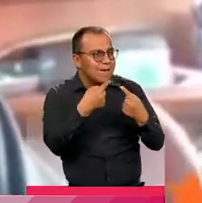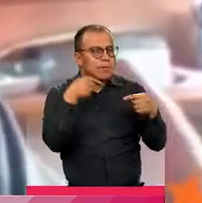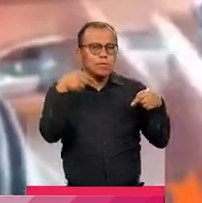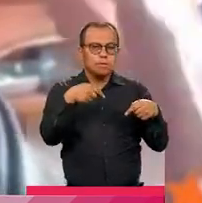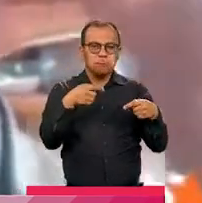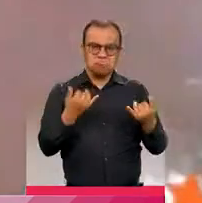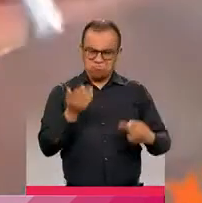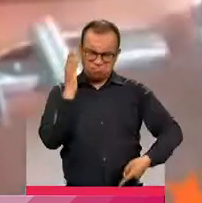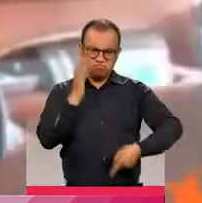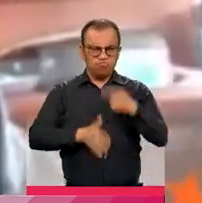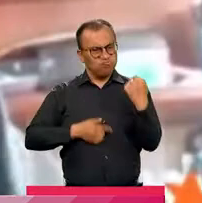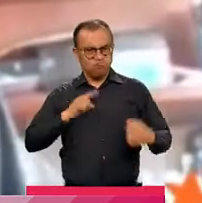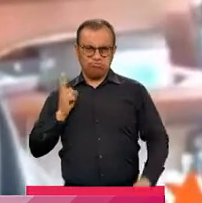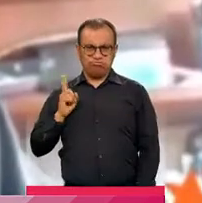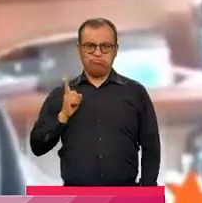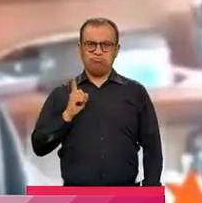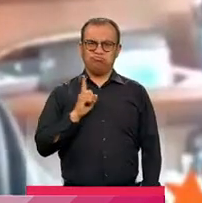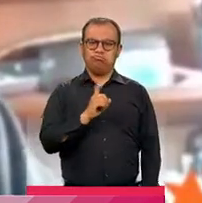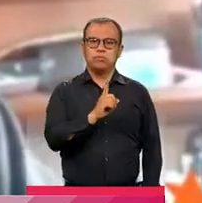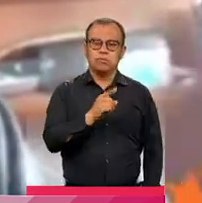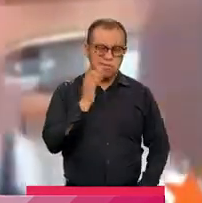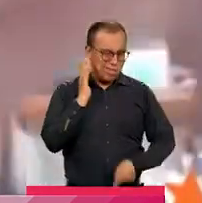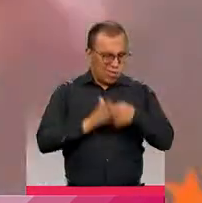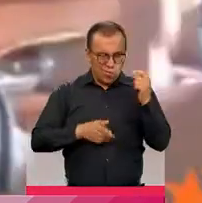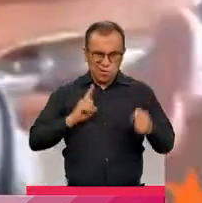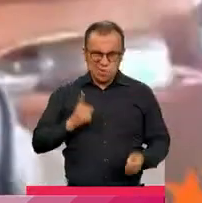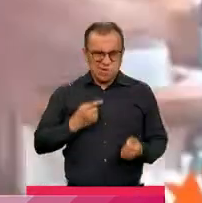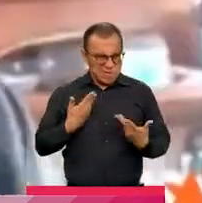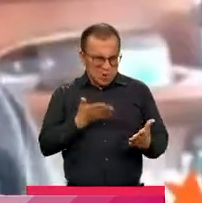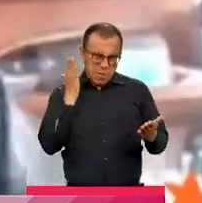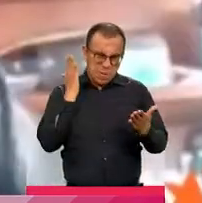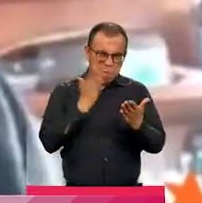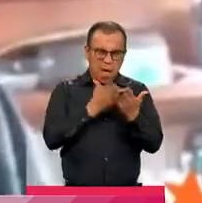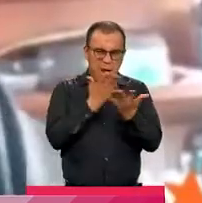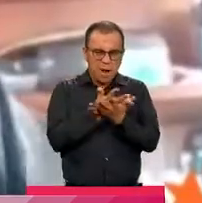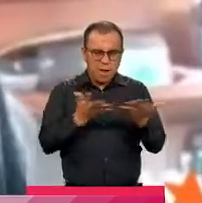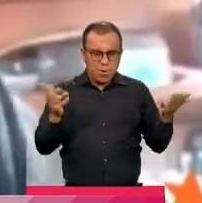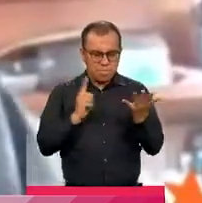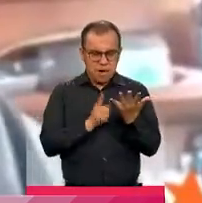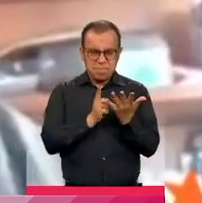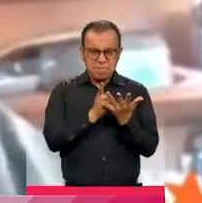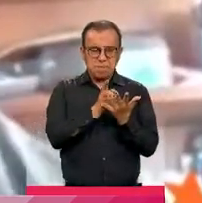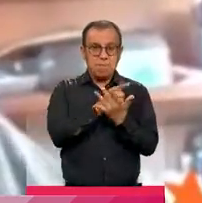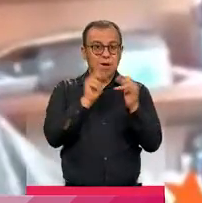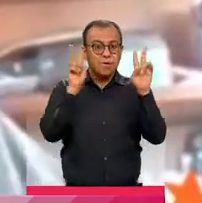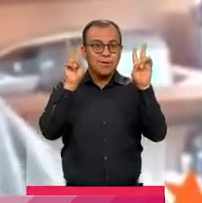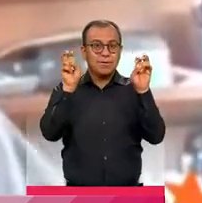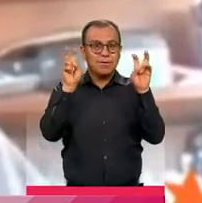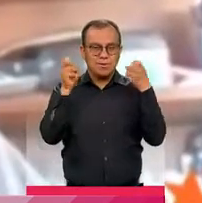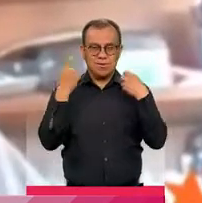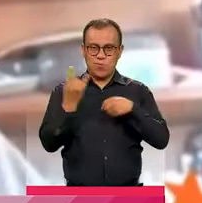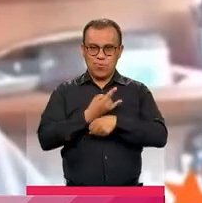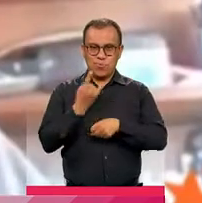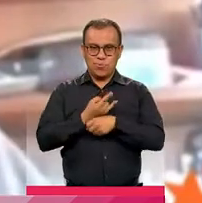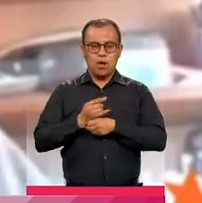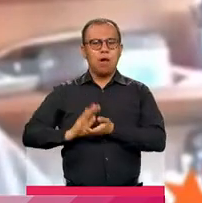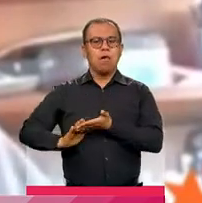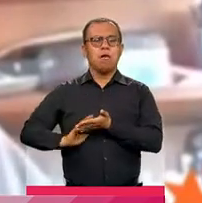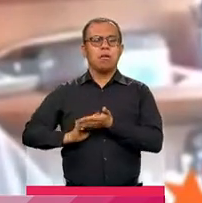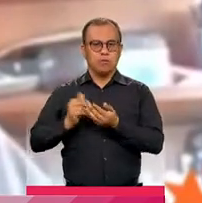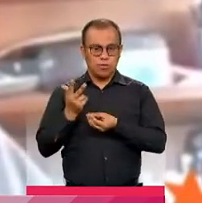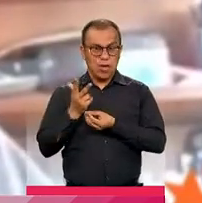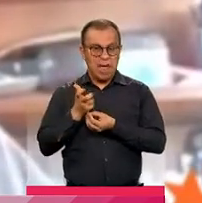dispuesta a esgrimir otro tipo de, comillas, armas para solucionar